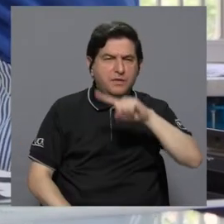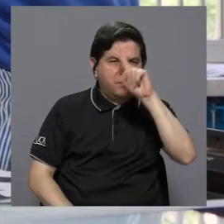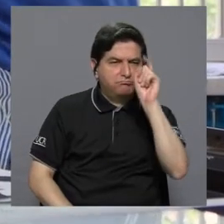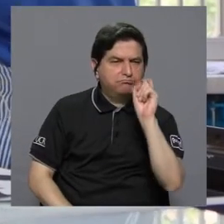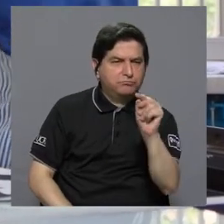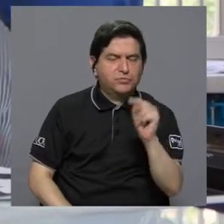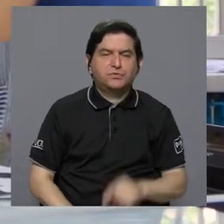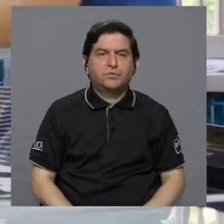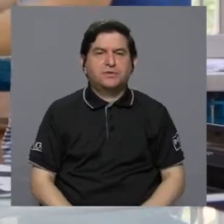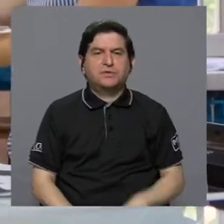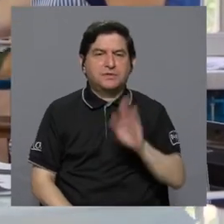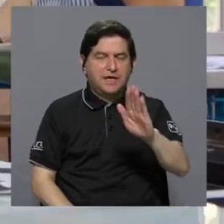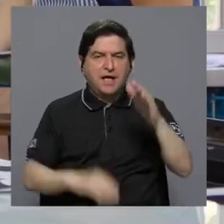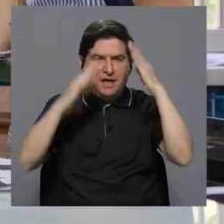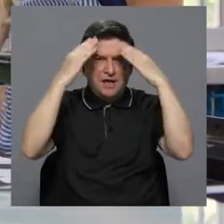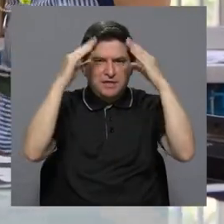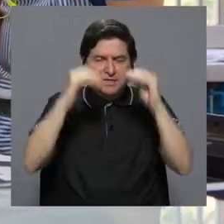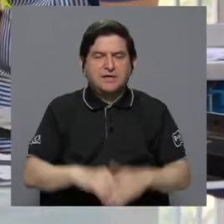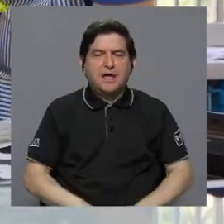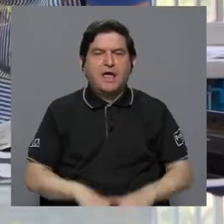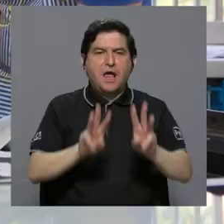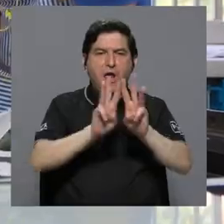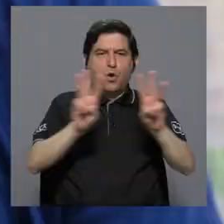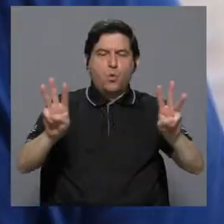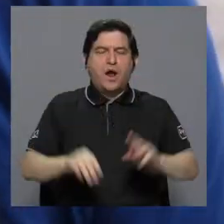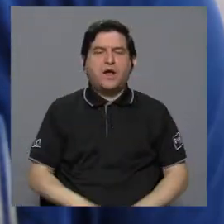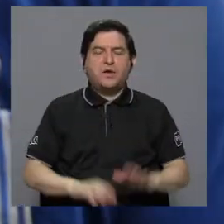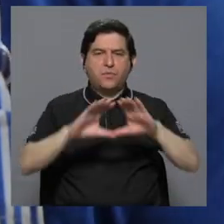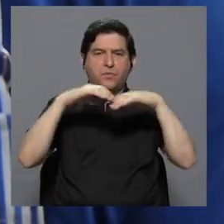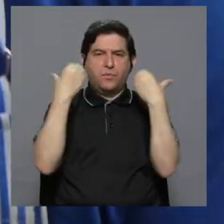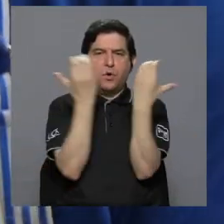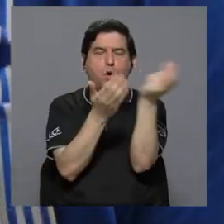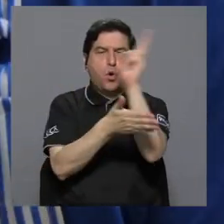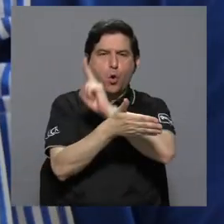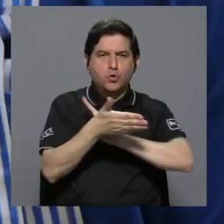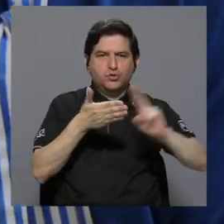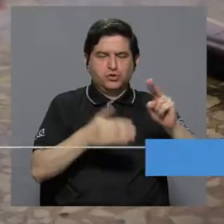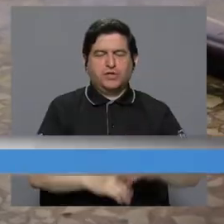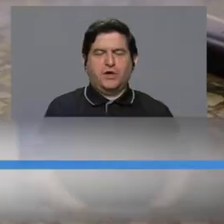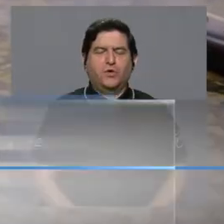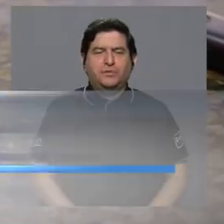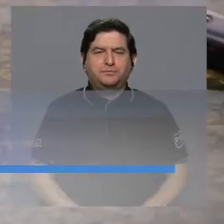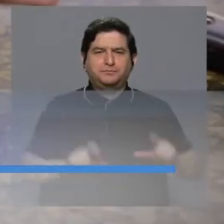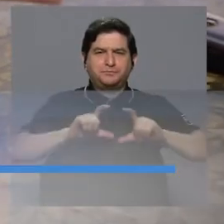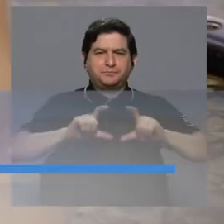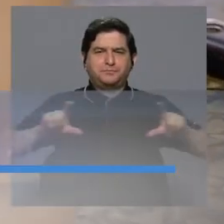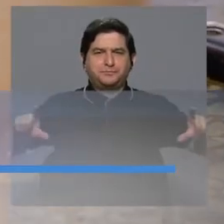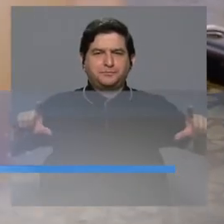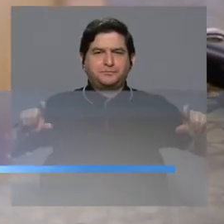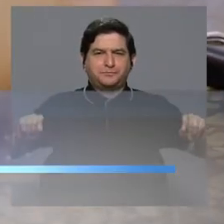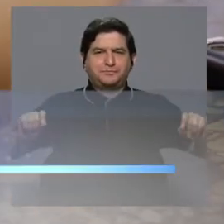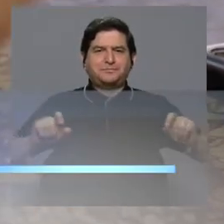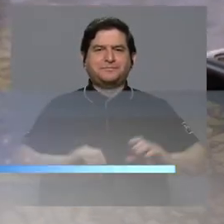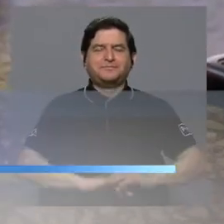consultar las bases en la página web del Consejo Universitario, que es www